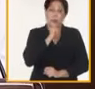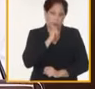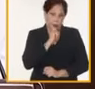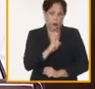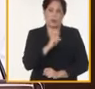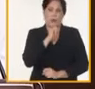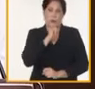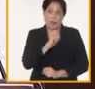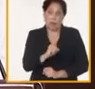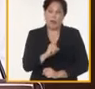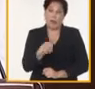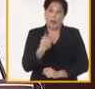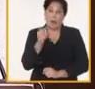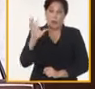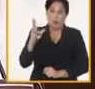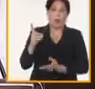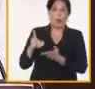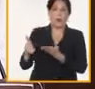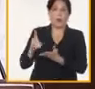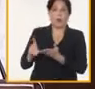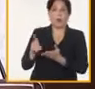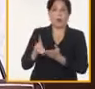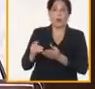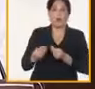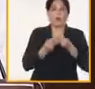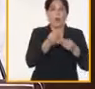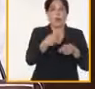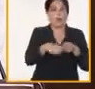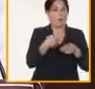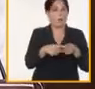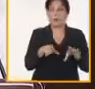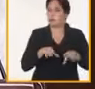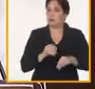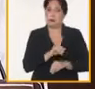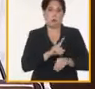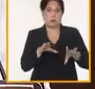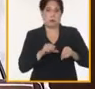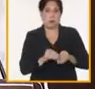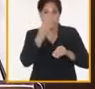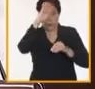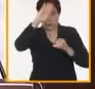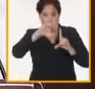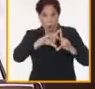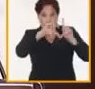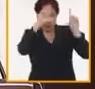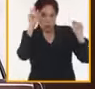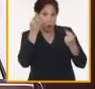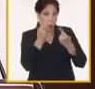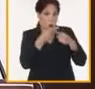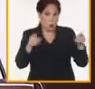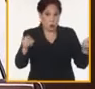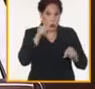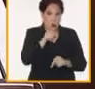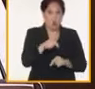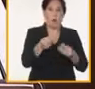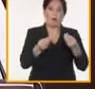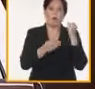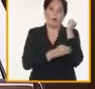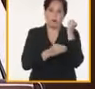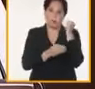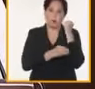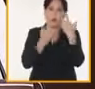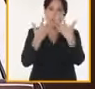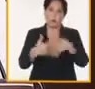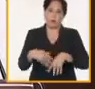tratamiento a deudas bancarias y en el traspaso de recursos. En el país, existen fortalezas para el desarrollo de la